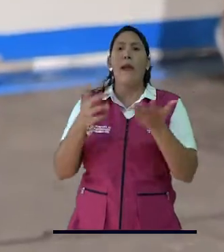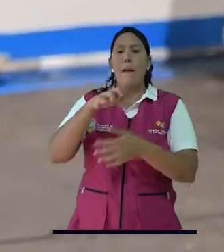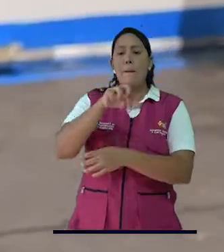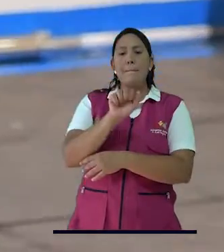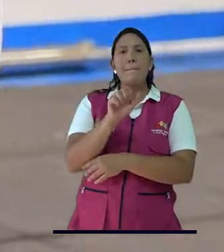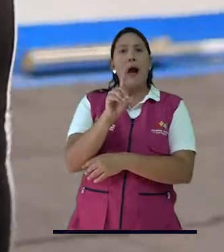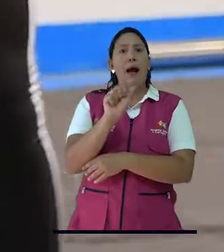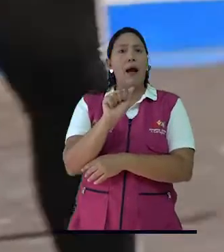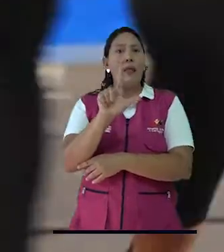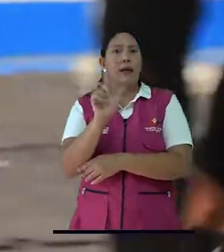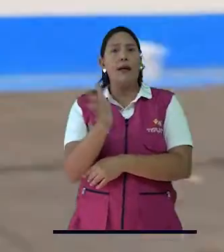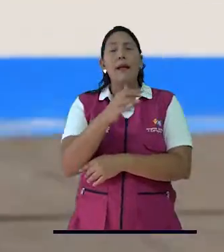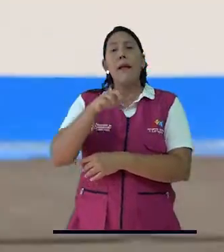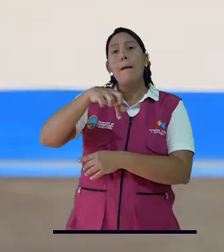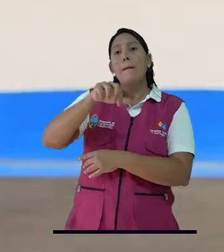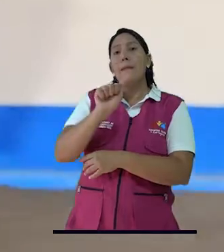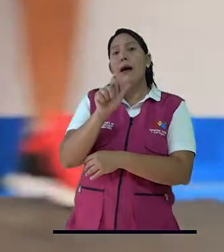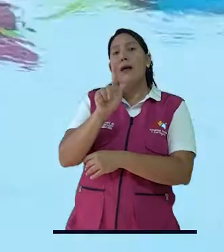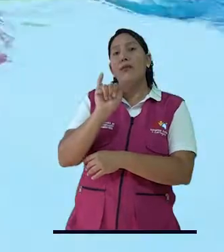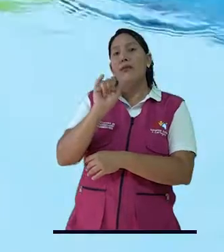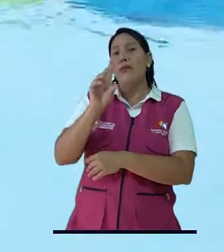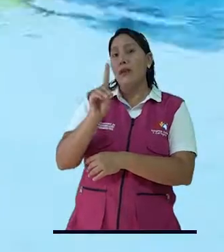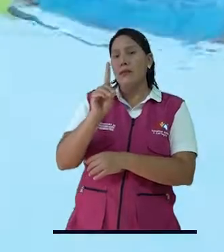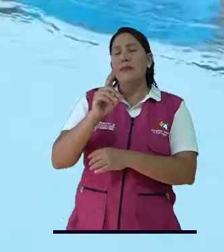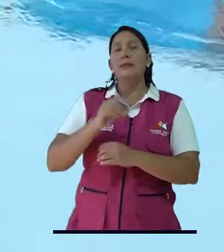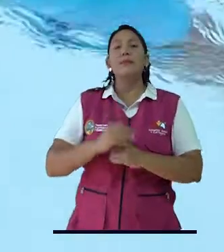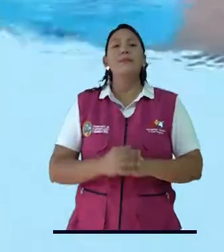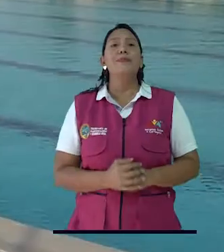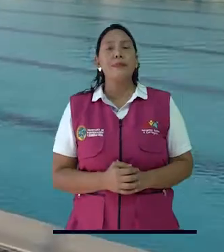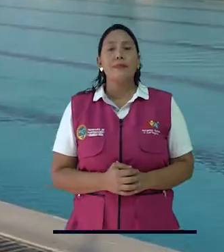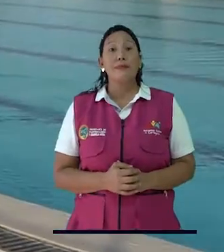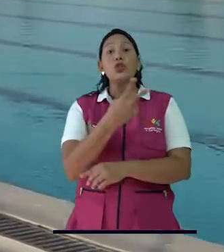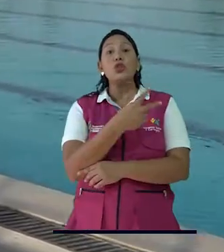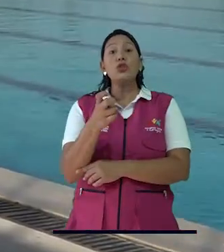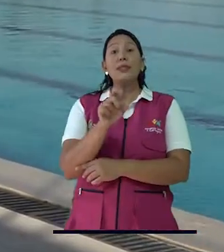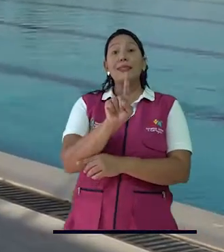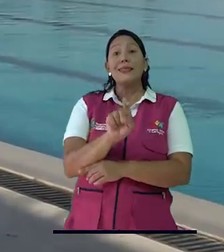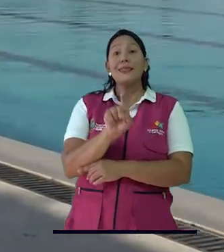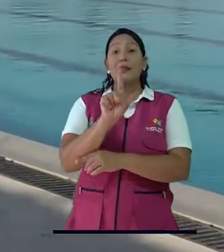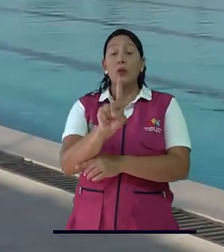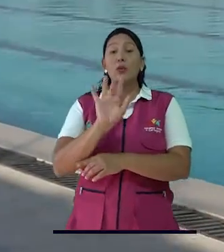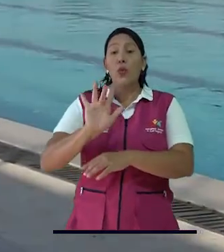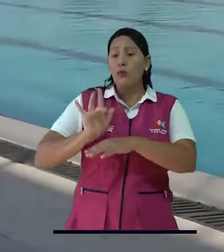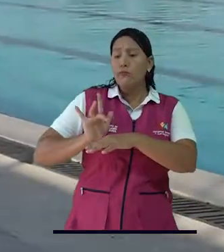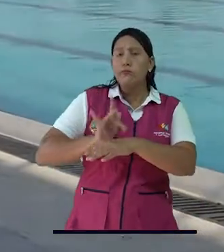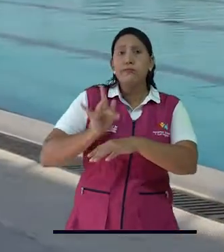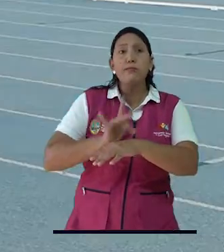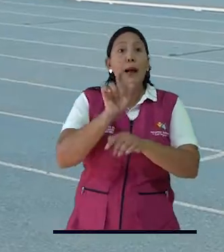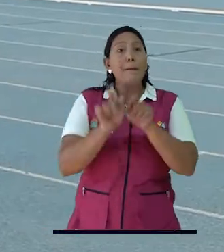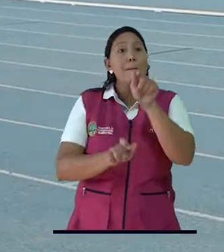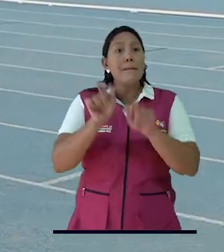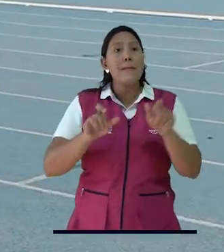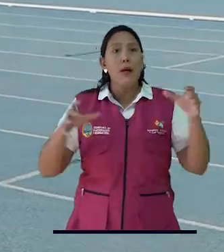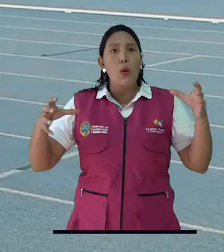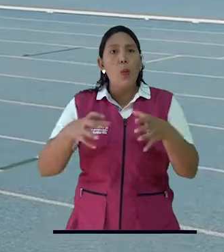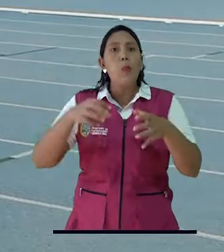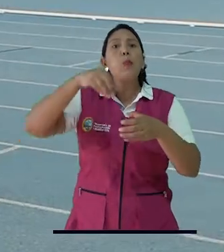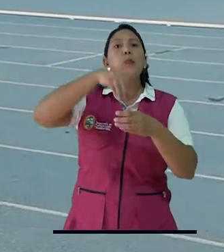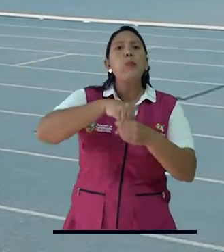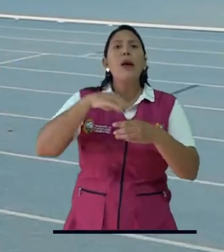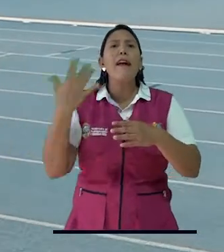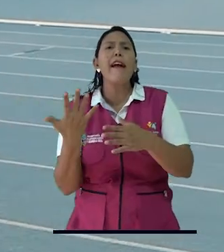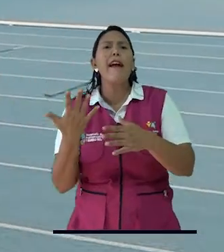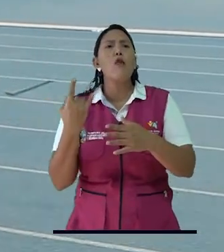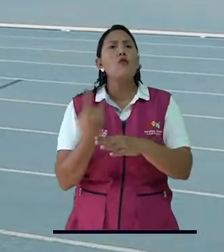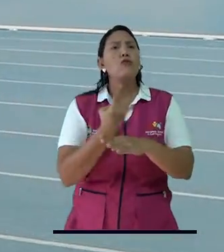futuros ídolos del deporte y organismos deportivos. 237.486 personas que